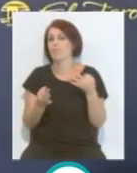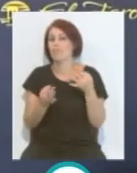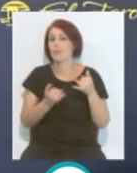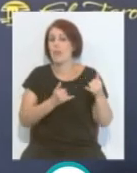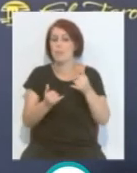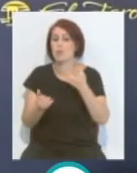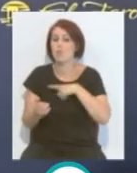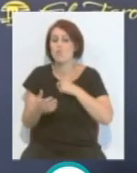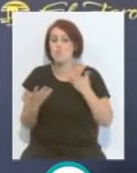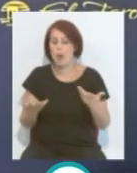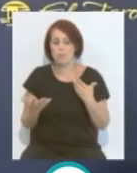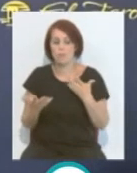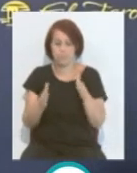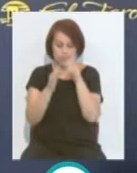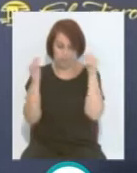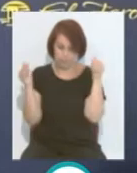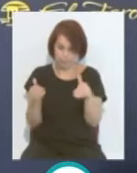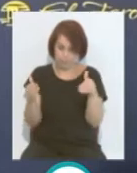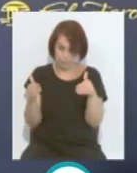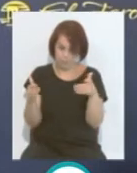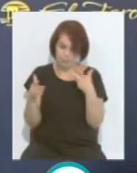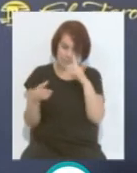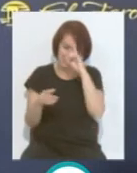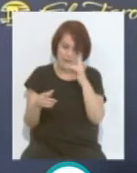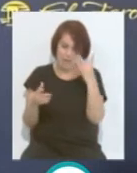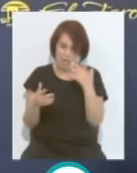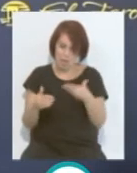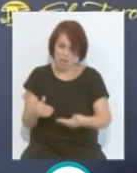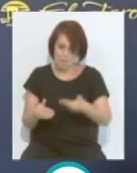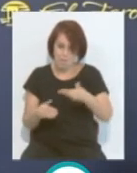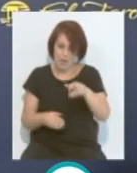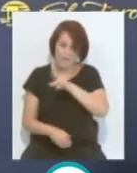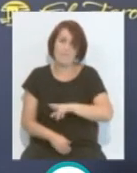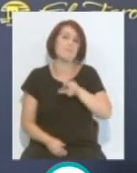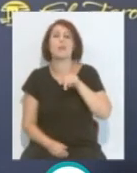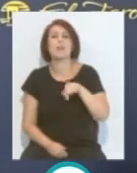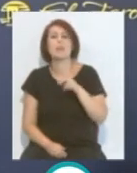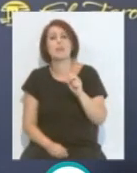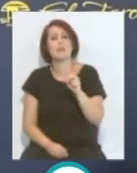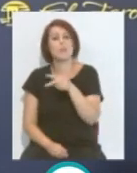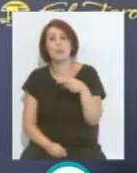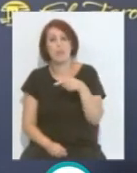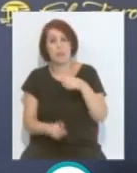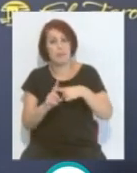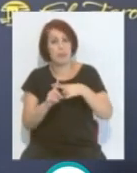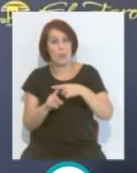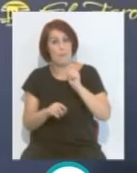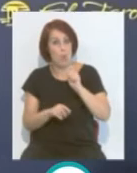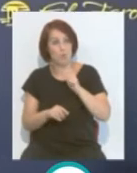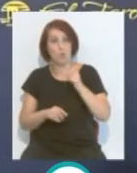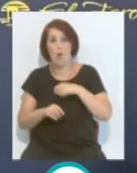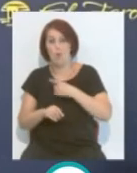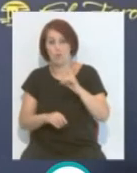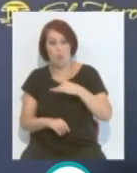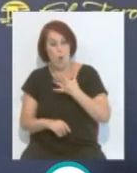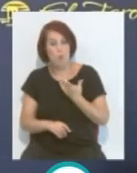camino realmente, afianzar más la idea. Yo creo que esos resultados a nivel de puntos y de goles en contra y tal fueron muy